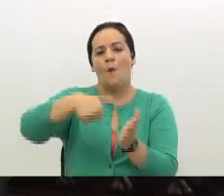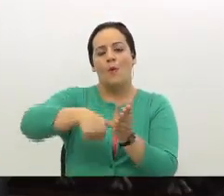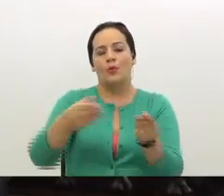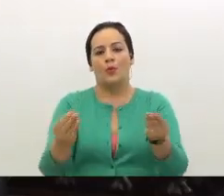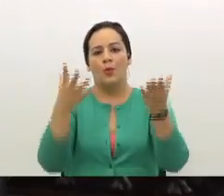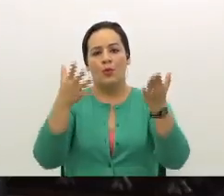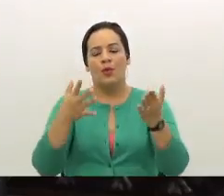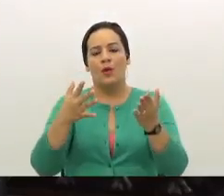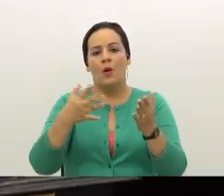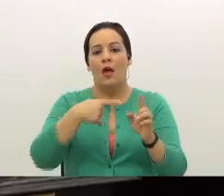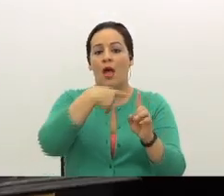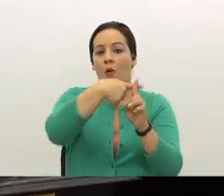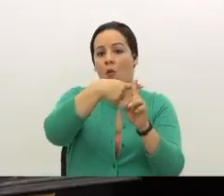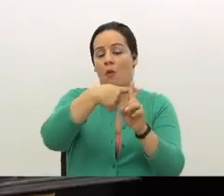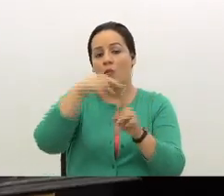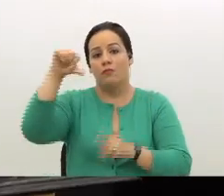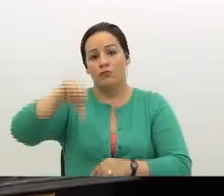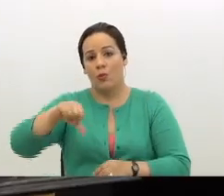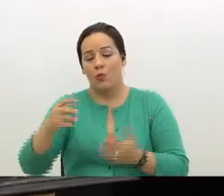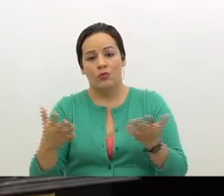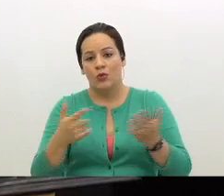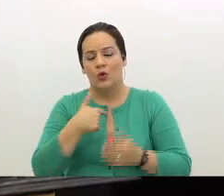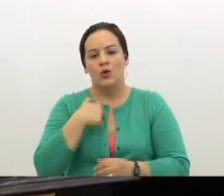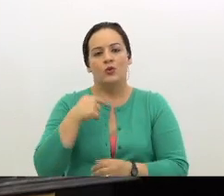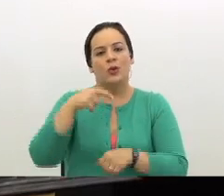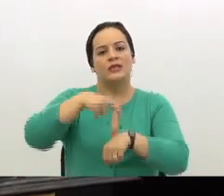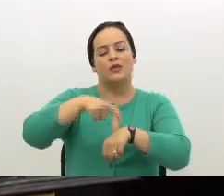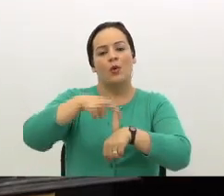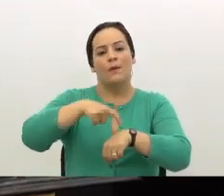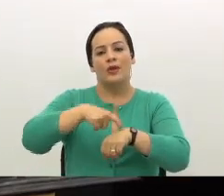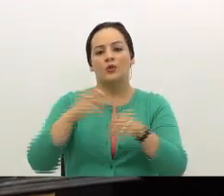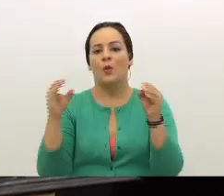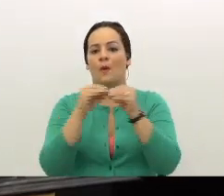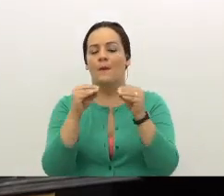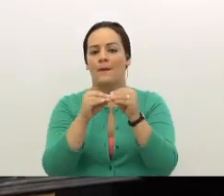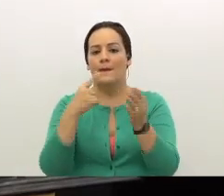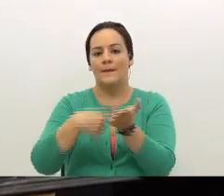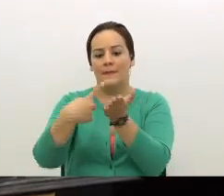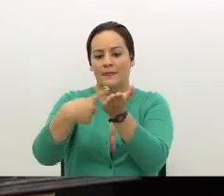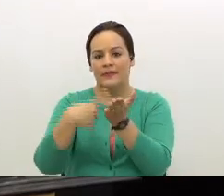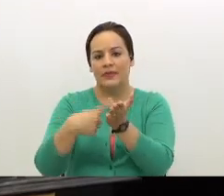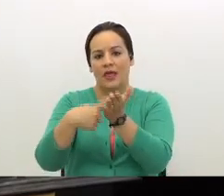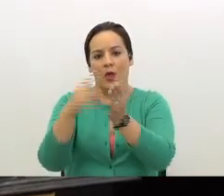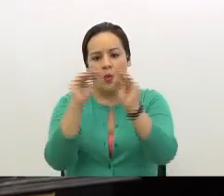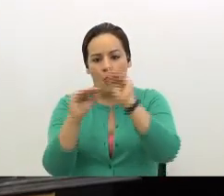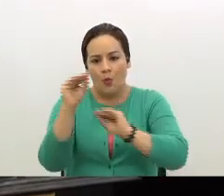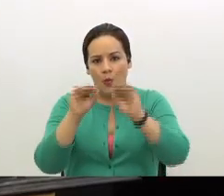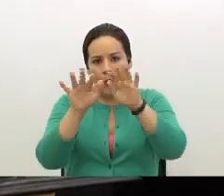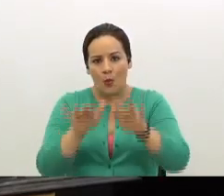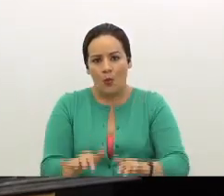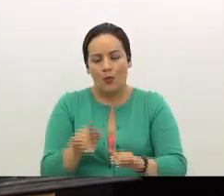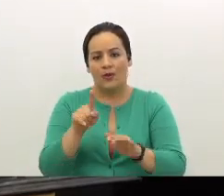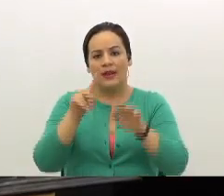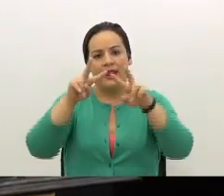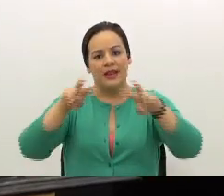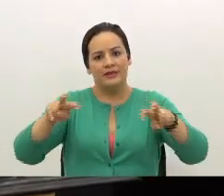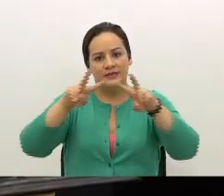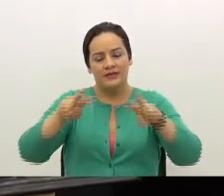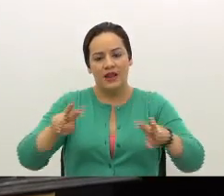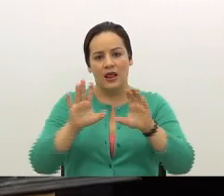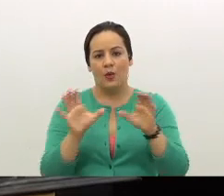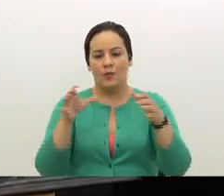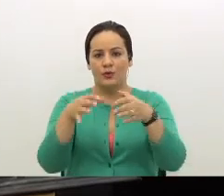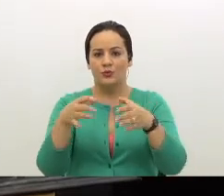favor o en contra. Yo en este momento me iría más a una discusión de fondo que sea analizada en la Comisión porque queremos,